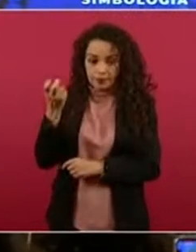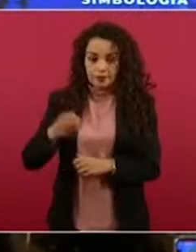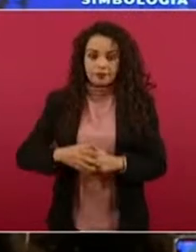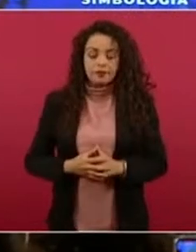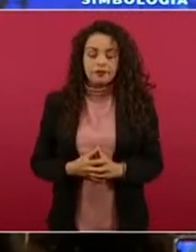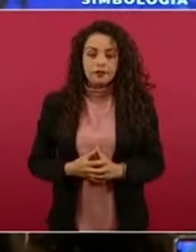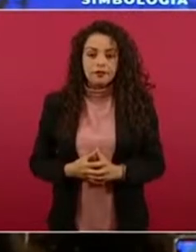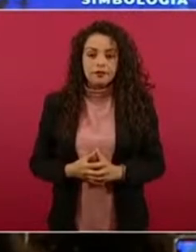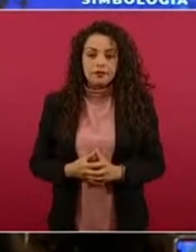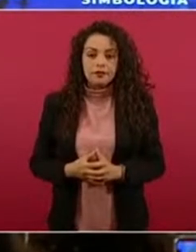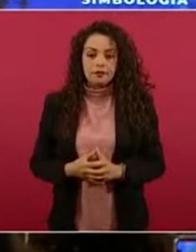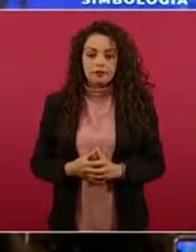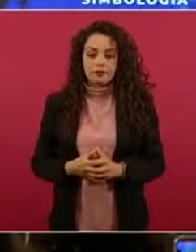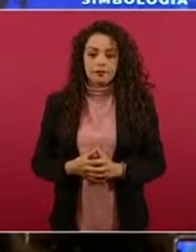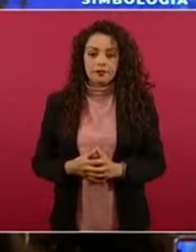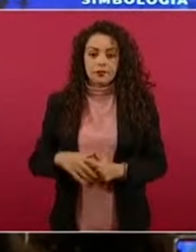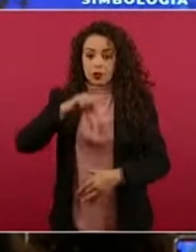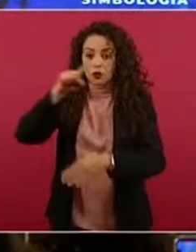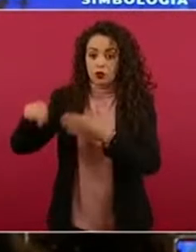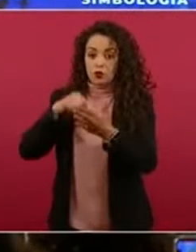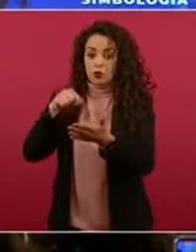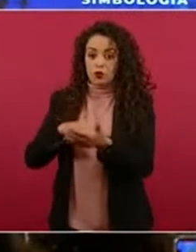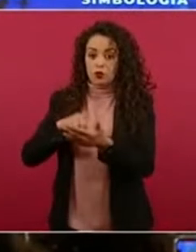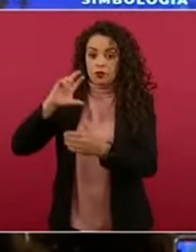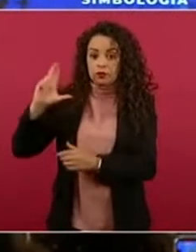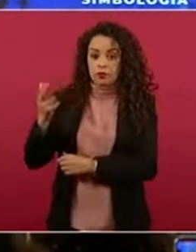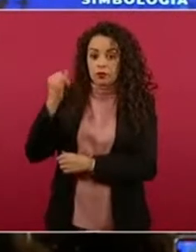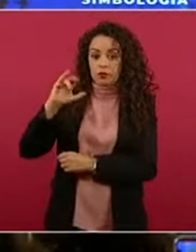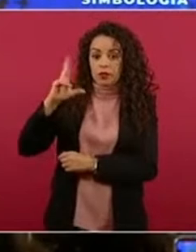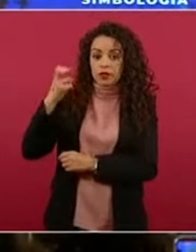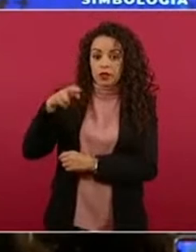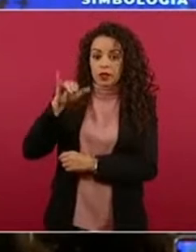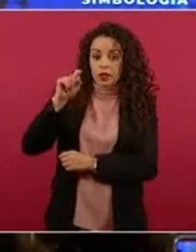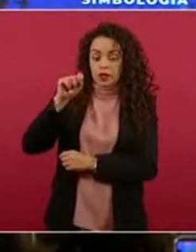¿Cuánto hay de Chichen Itzá a Bacalar?